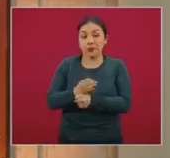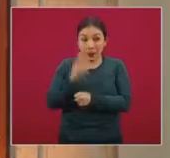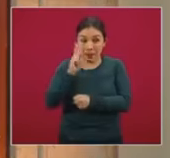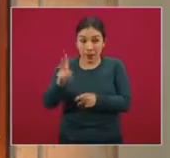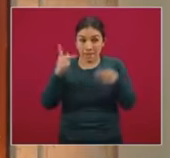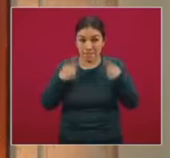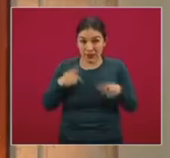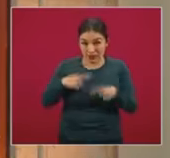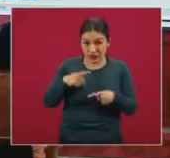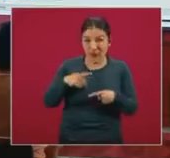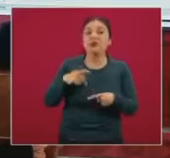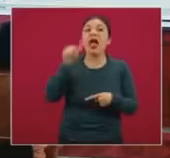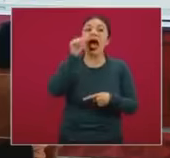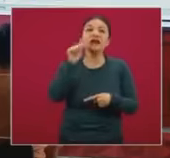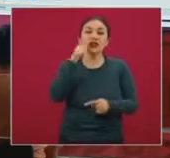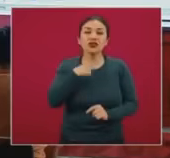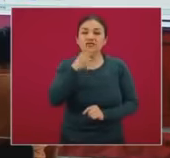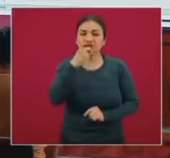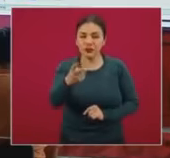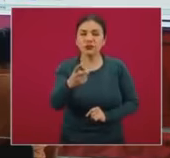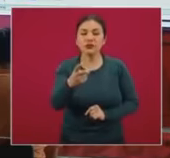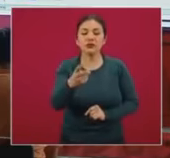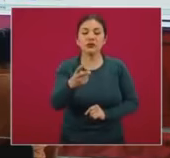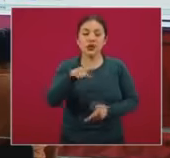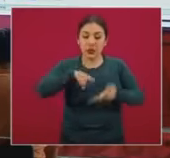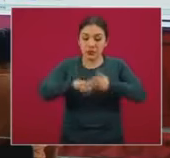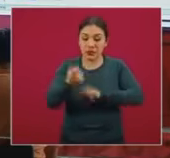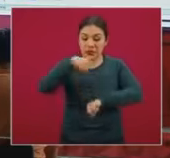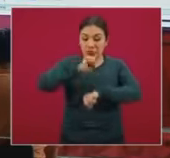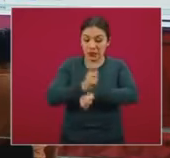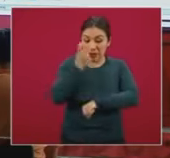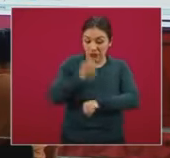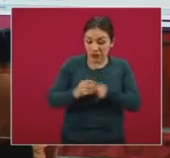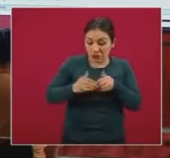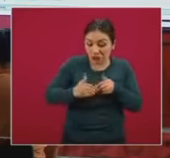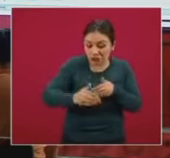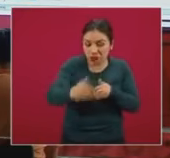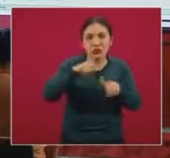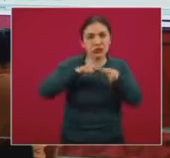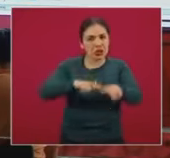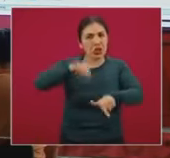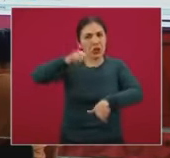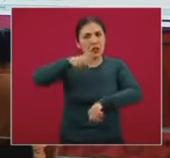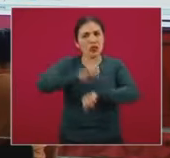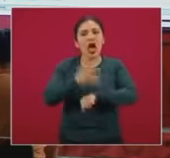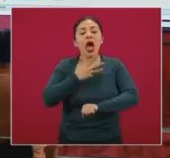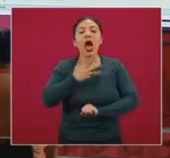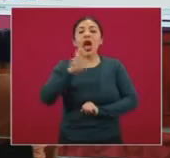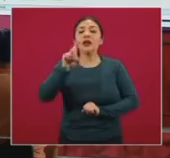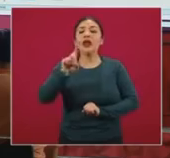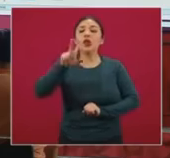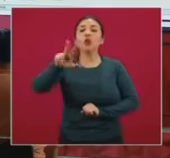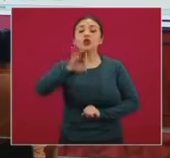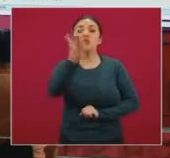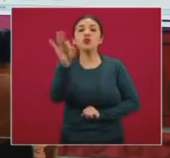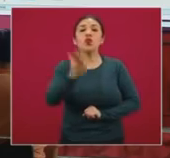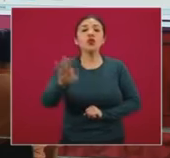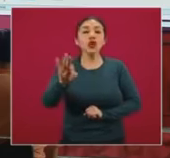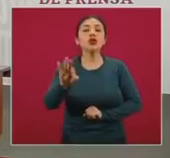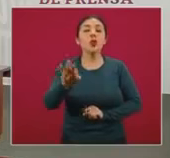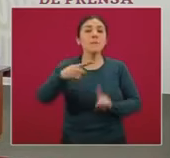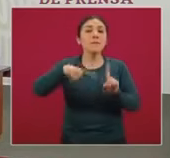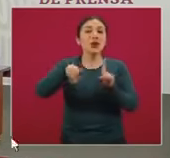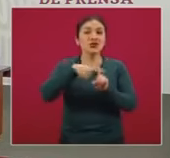personas. Comentábamos ayer, abríamos esta semana y seguimos el día de hoy con un 38% de